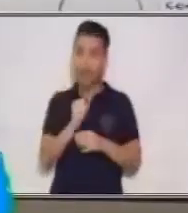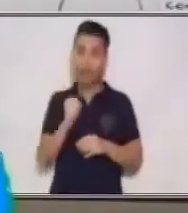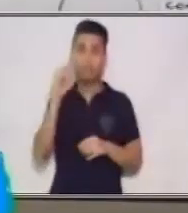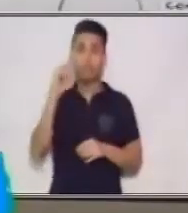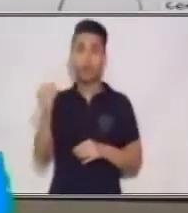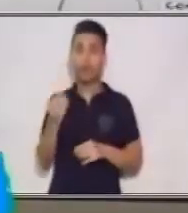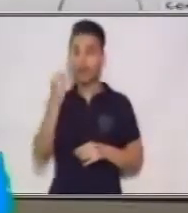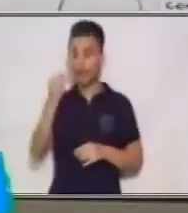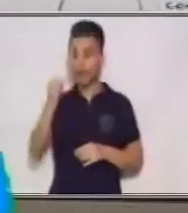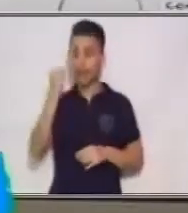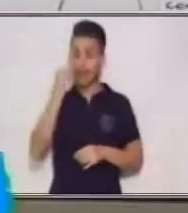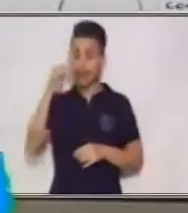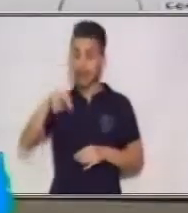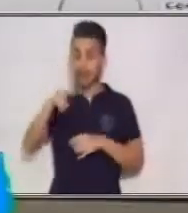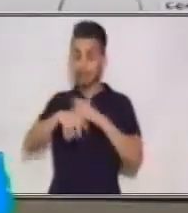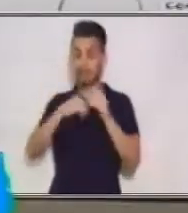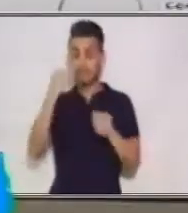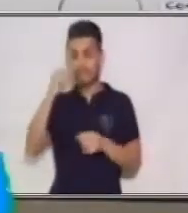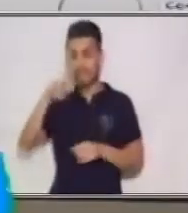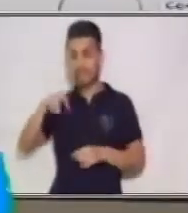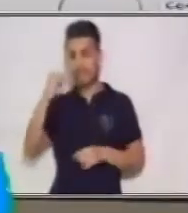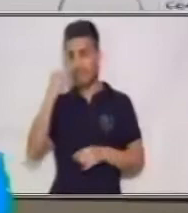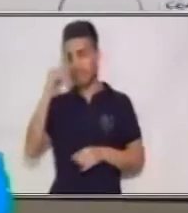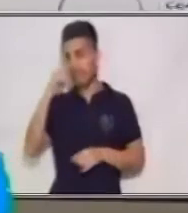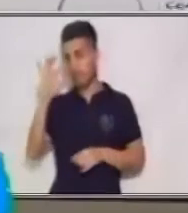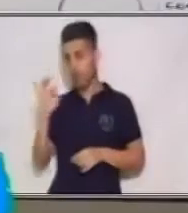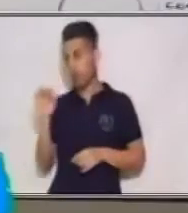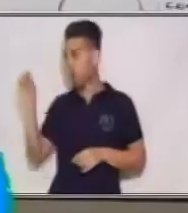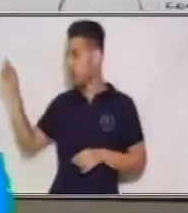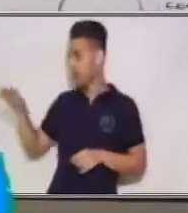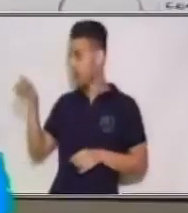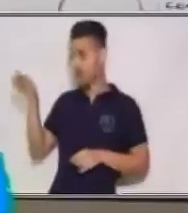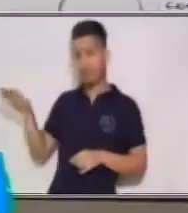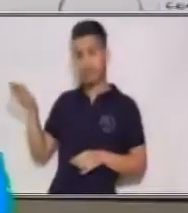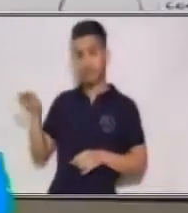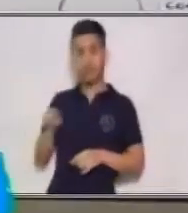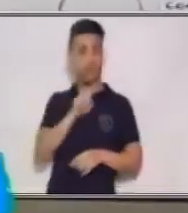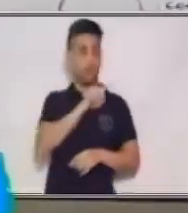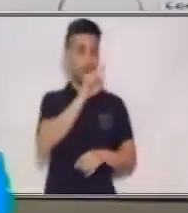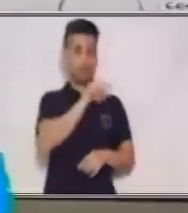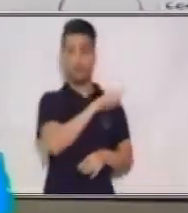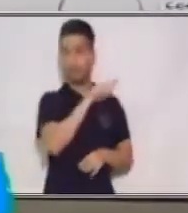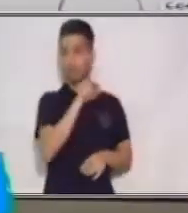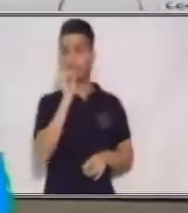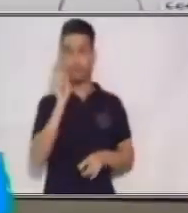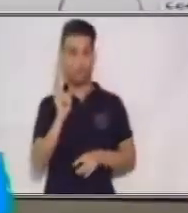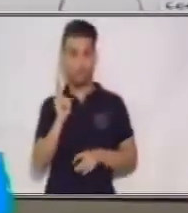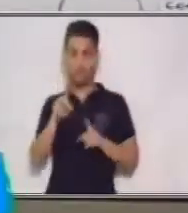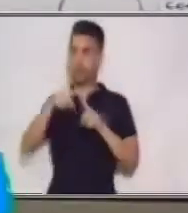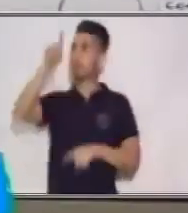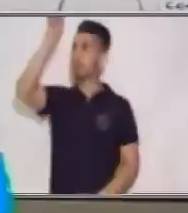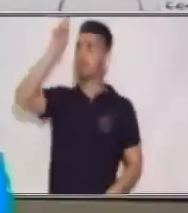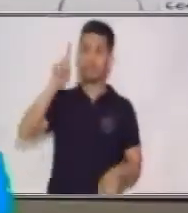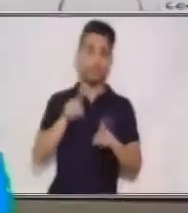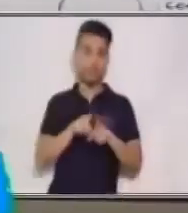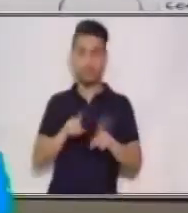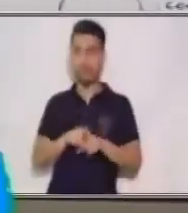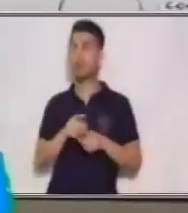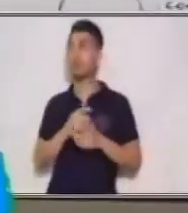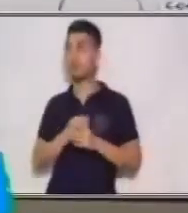formando, les vamos a colocar un número para que nos ubiquemos después de cuál cuadrante estamos hablando.